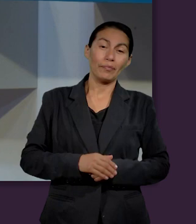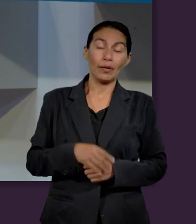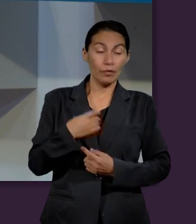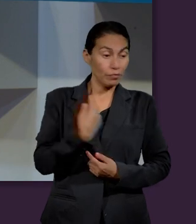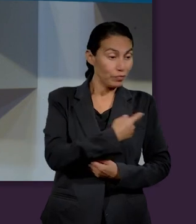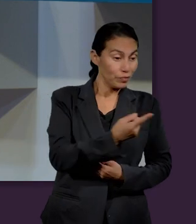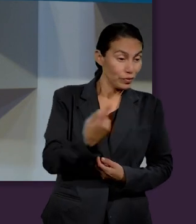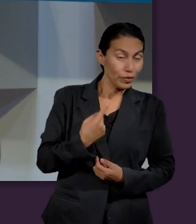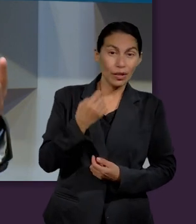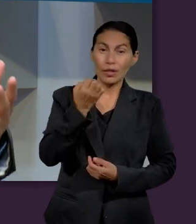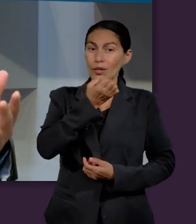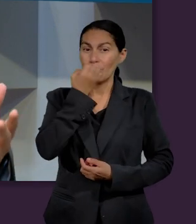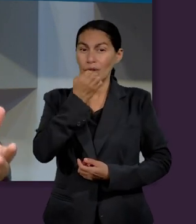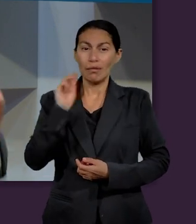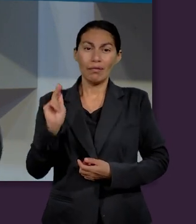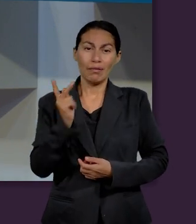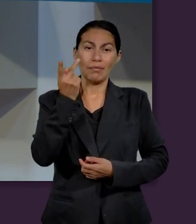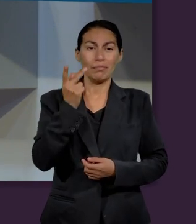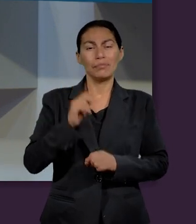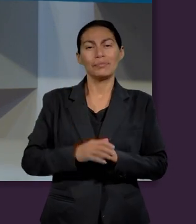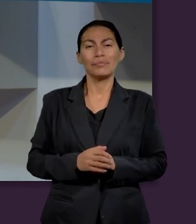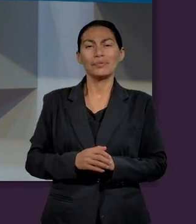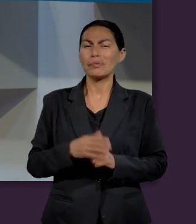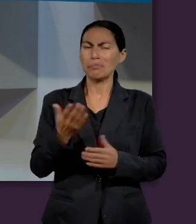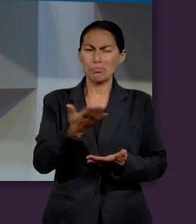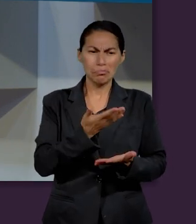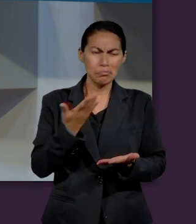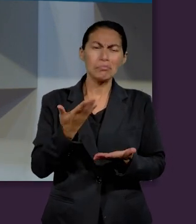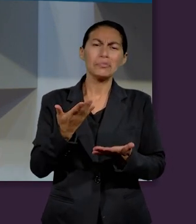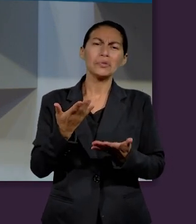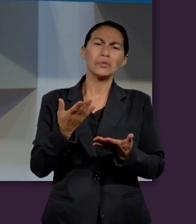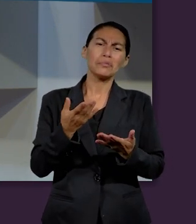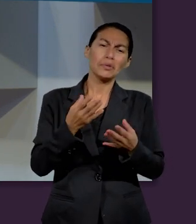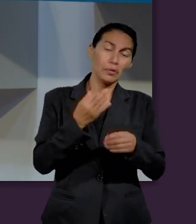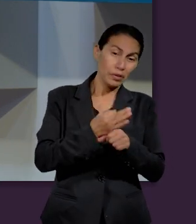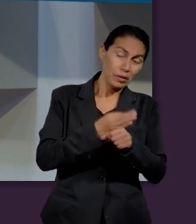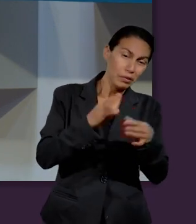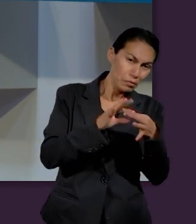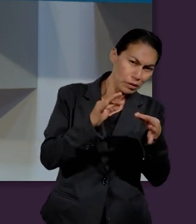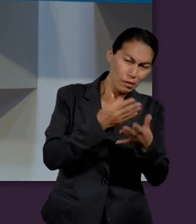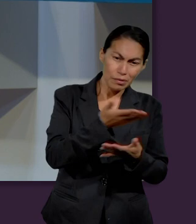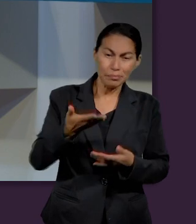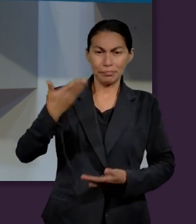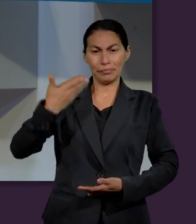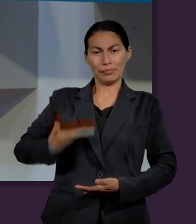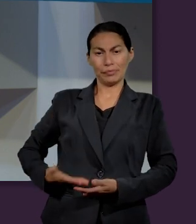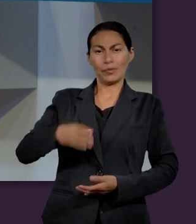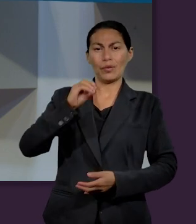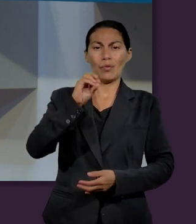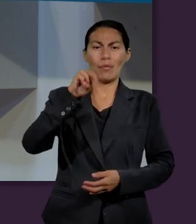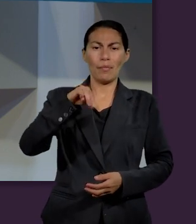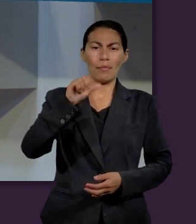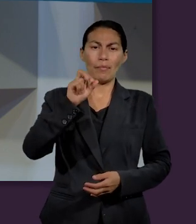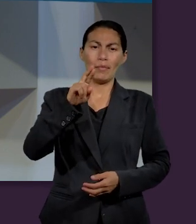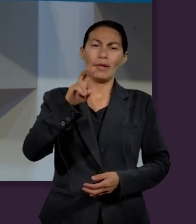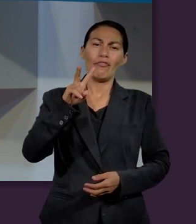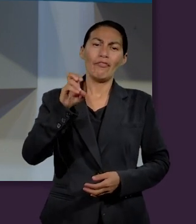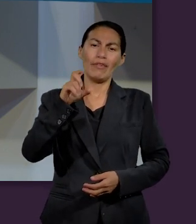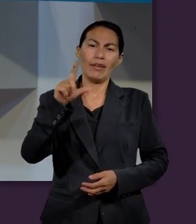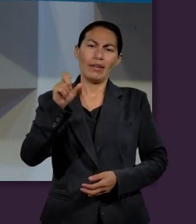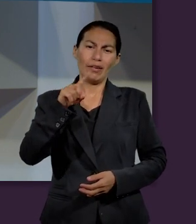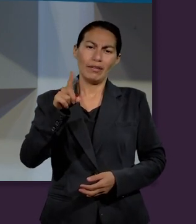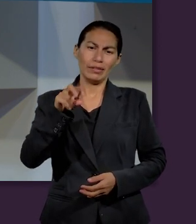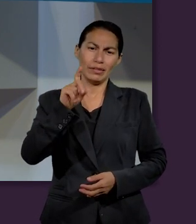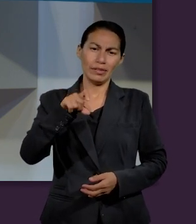universitaria. Somos la escuela preparatoria quienes estaremos al frente de estos minutos. Mi nombre es